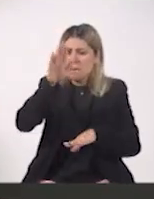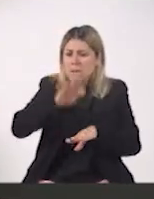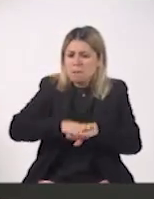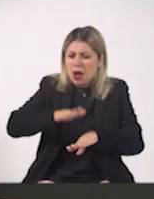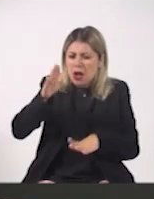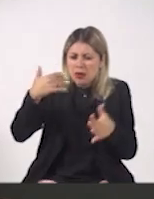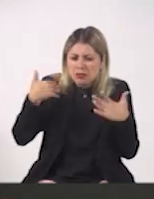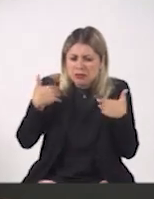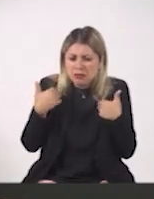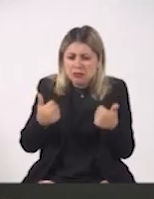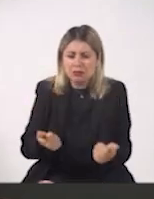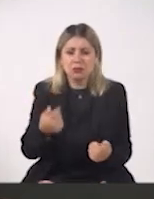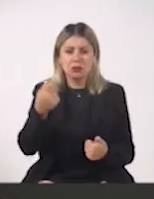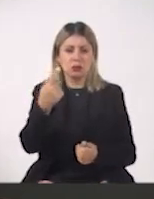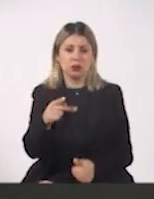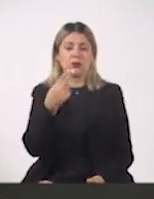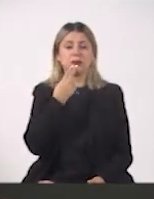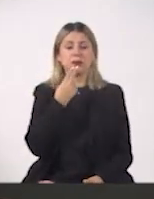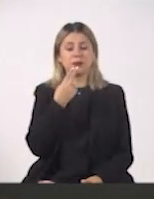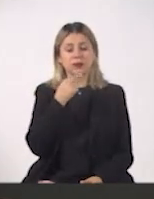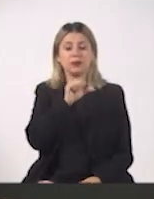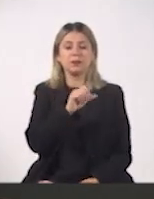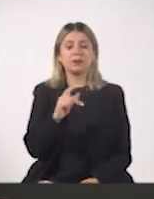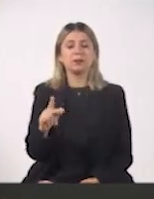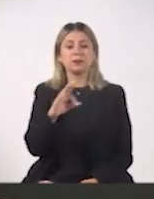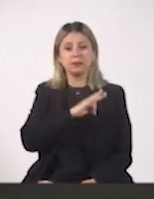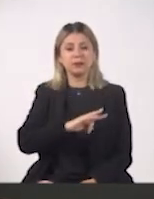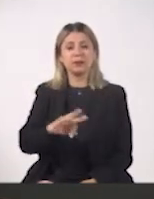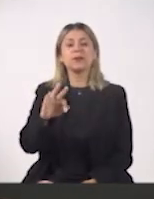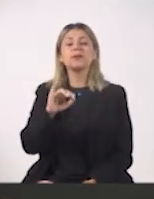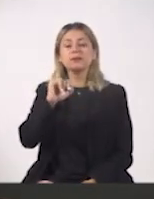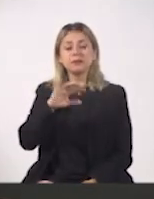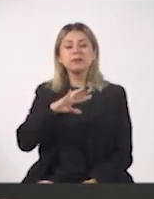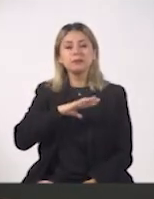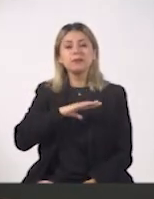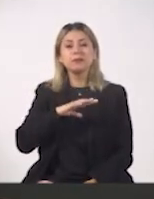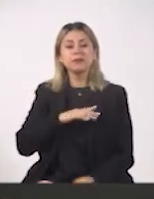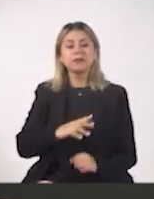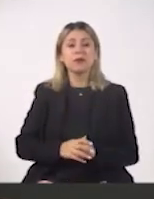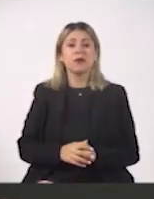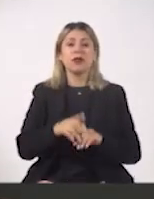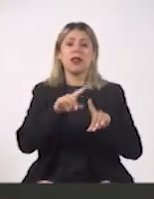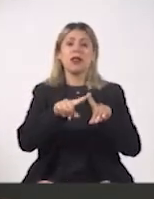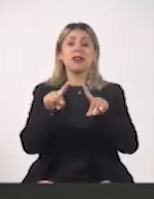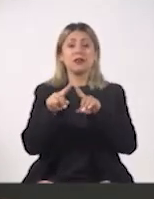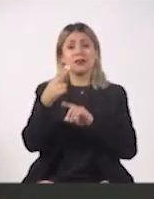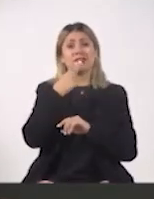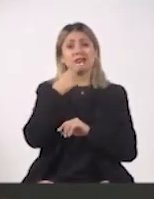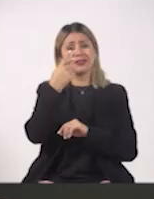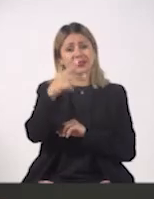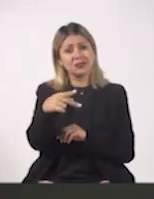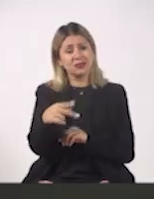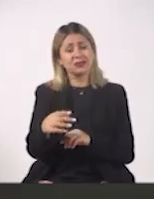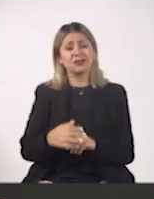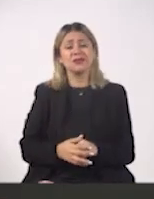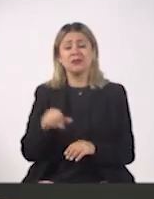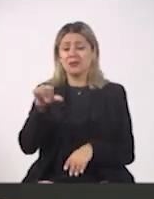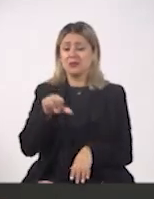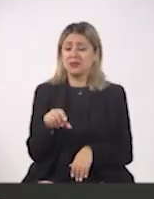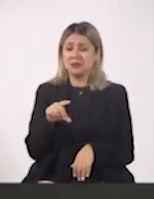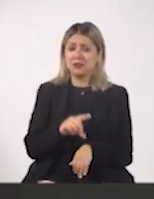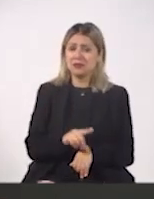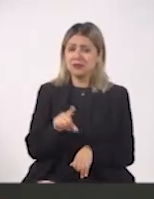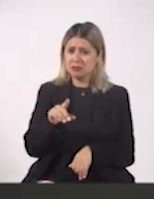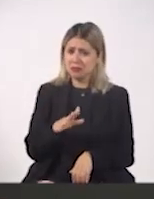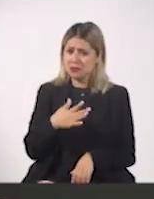qué es lo que puedes hacer con tu aplicación y que identifiques qué cosas son útiles para ti y que a partir de hoy empiezas a